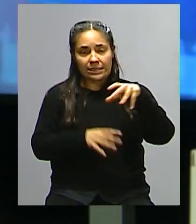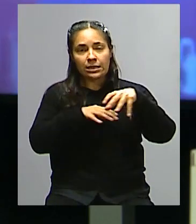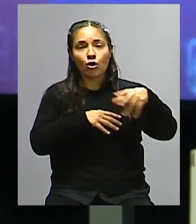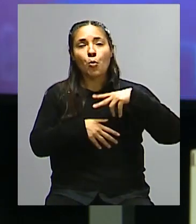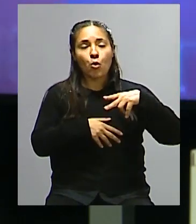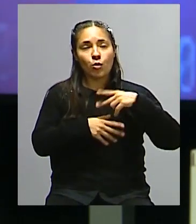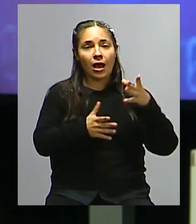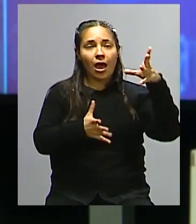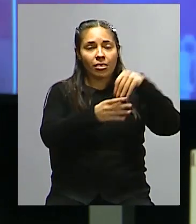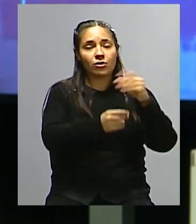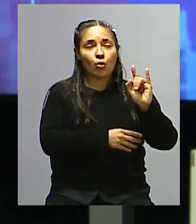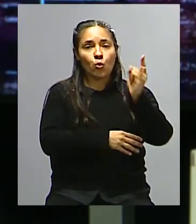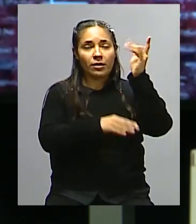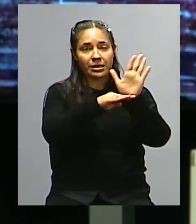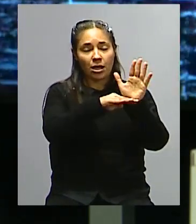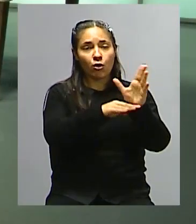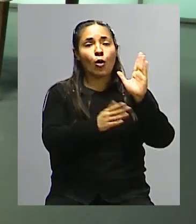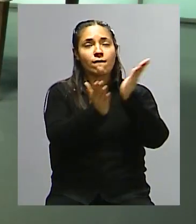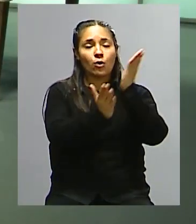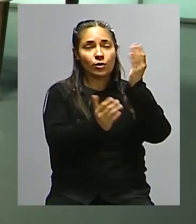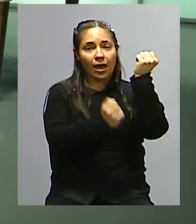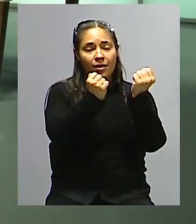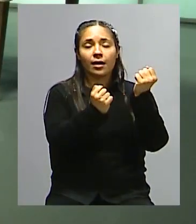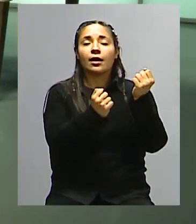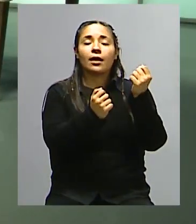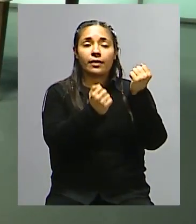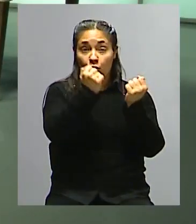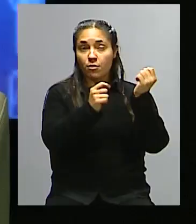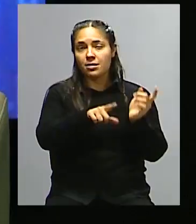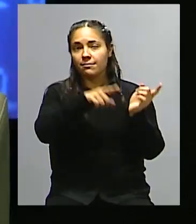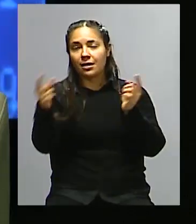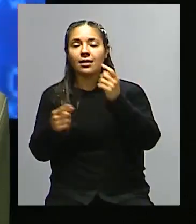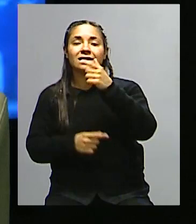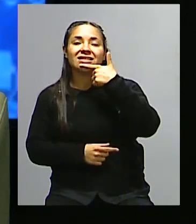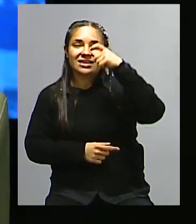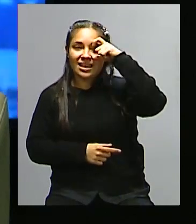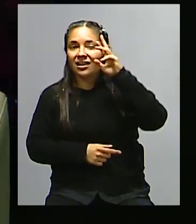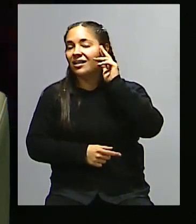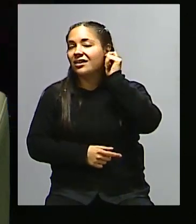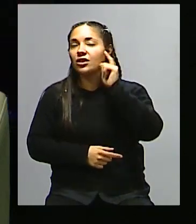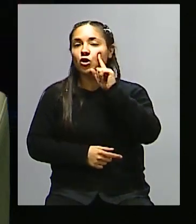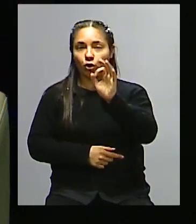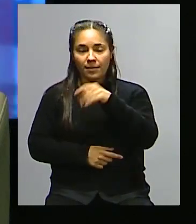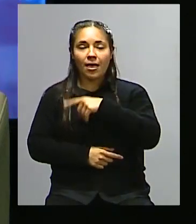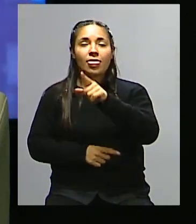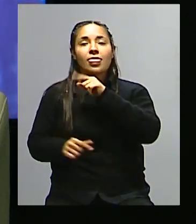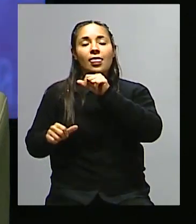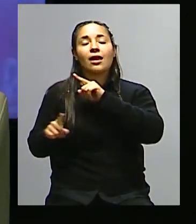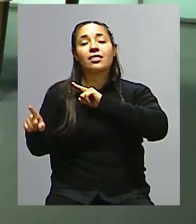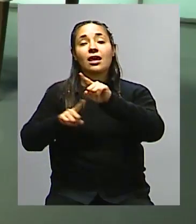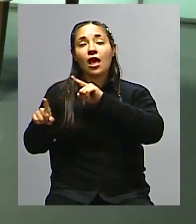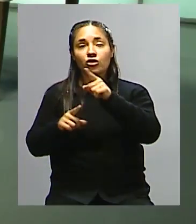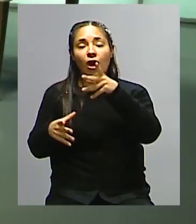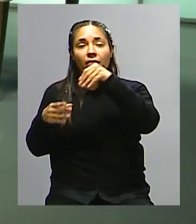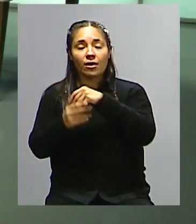la Facultad de Ciencias Económicas de la Universidad Nacional de Cuyo, con nosotros. Y el invitado de hoy, Sergio Vergara, director del Laboratorio en Gestión de Servicios